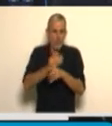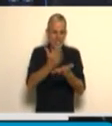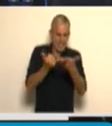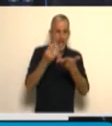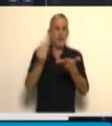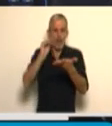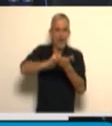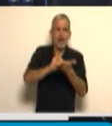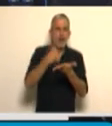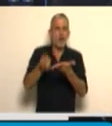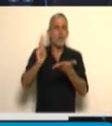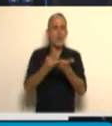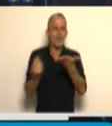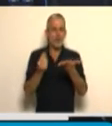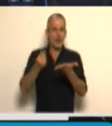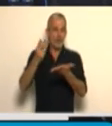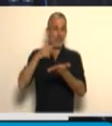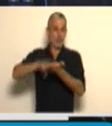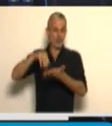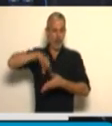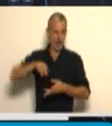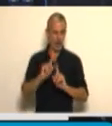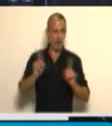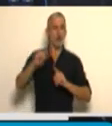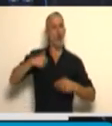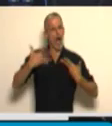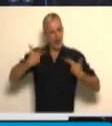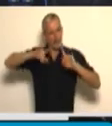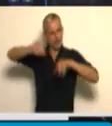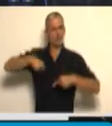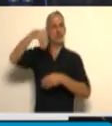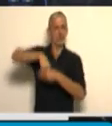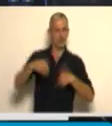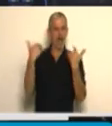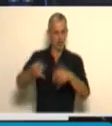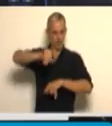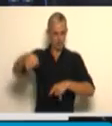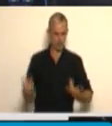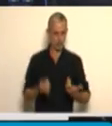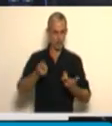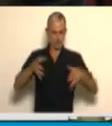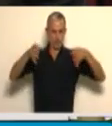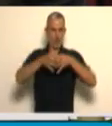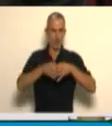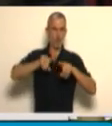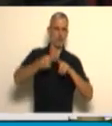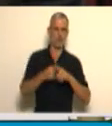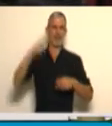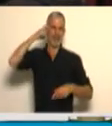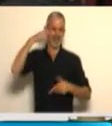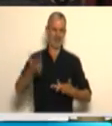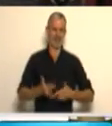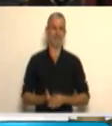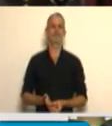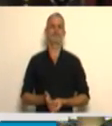incluido. En ese sentido vamos a votar con mucha alegría este proyecto de ley en nombre del Bloque de la Unión Cívica Radical.